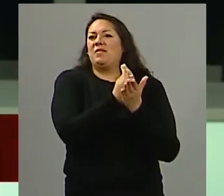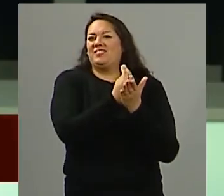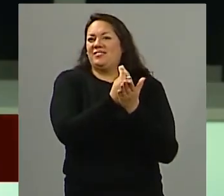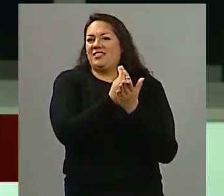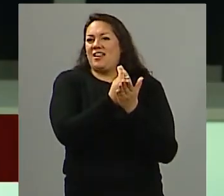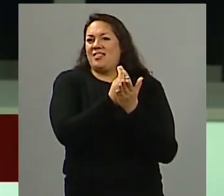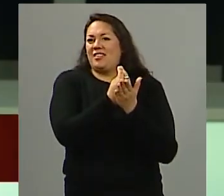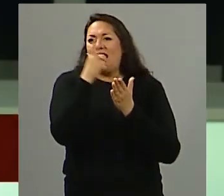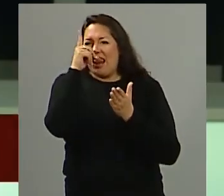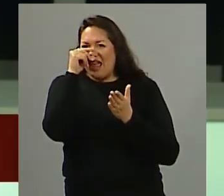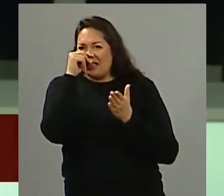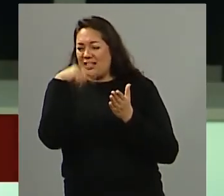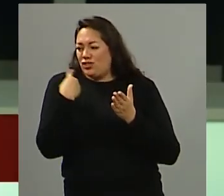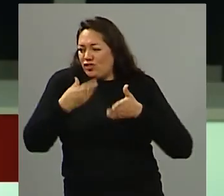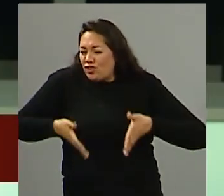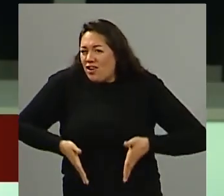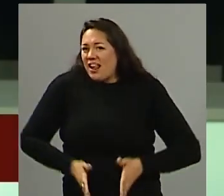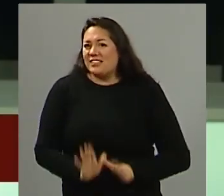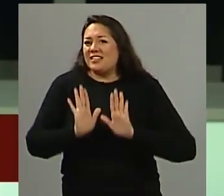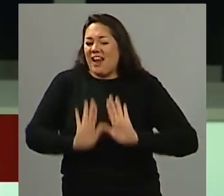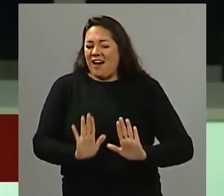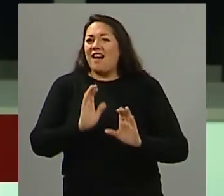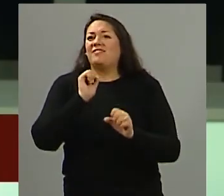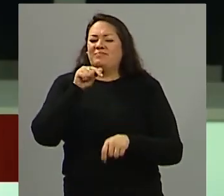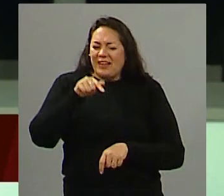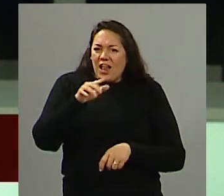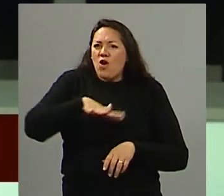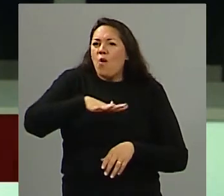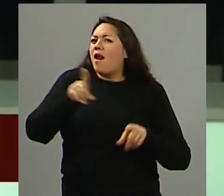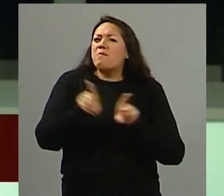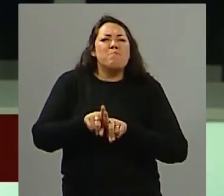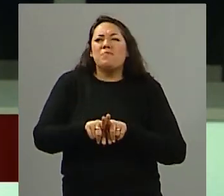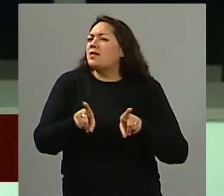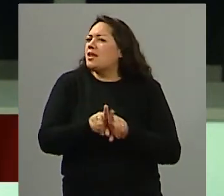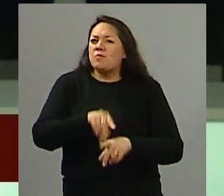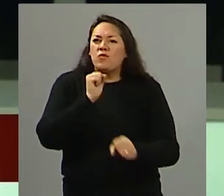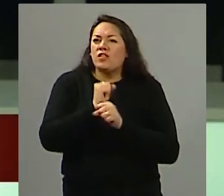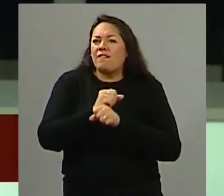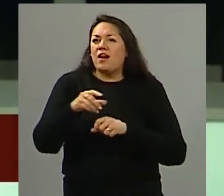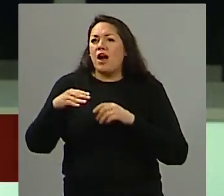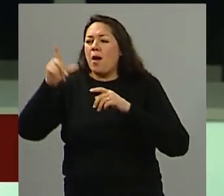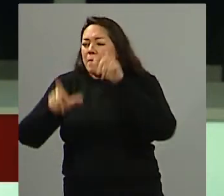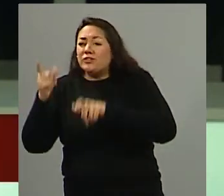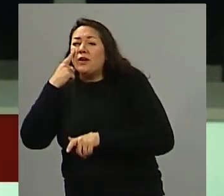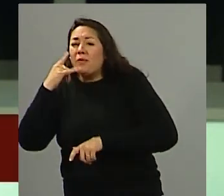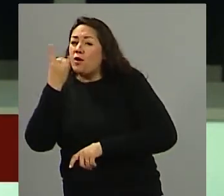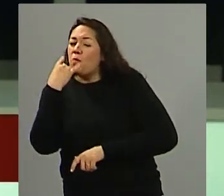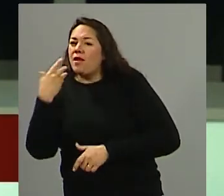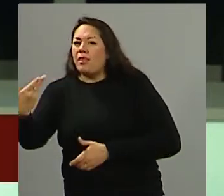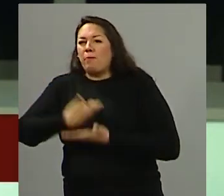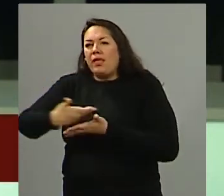todo de las ceras que es donde hemos nacido y trabajamos fuertemente nuestros vecinos de Uspallata nos lo reclaman